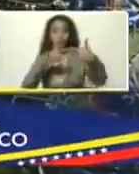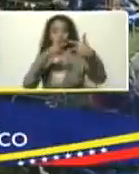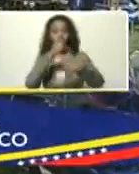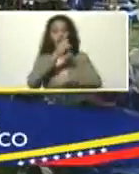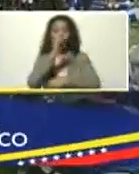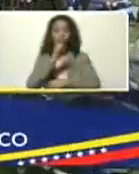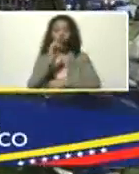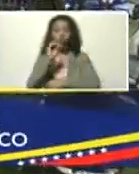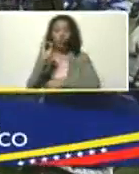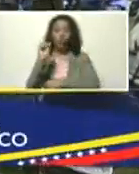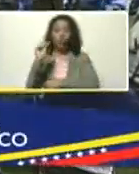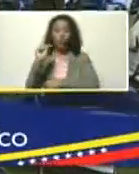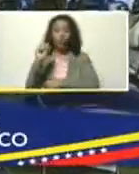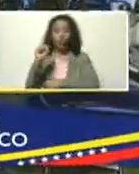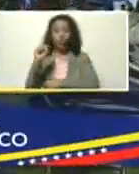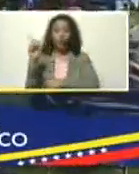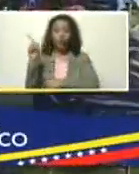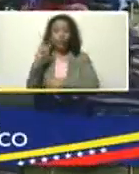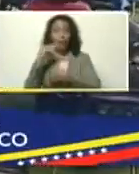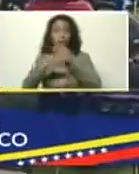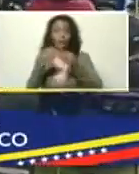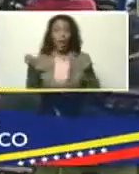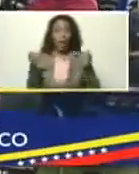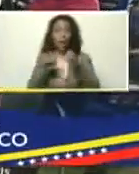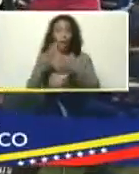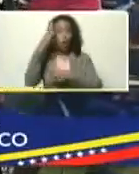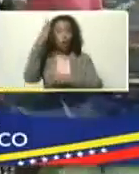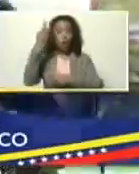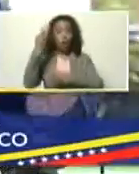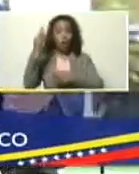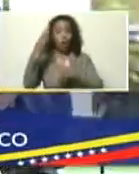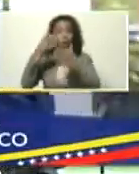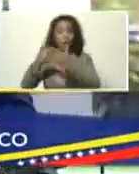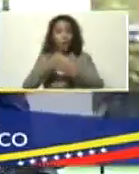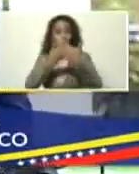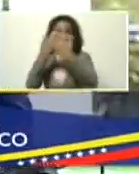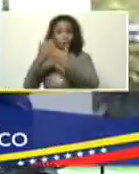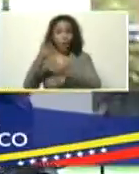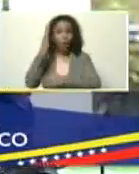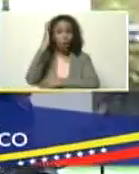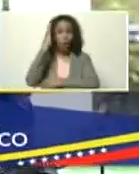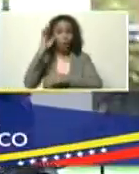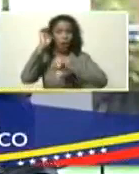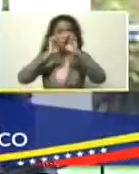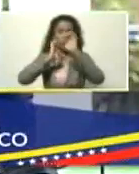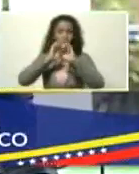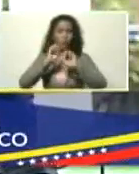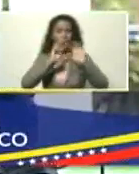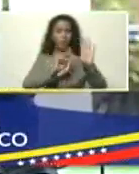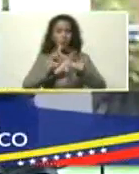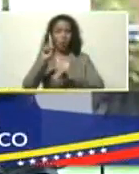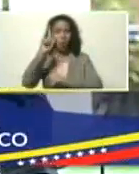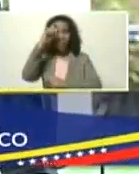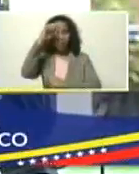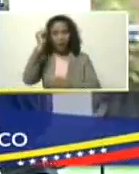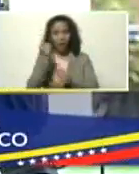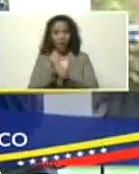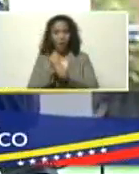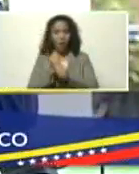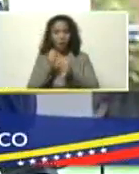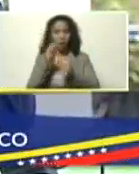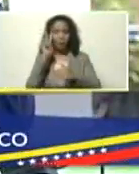De esto originó que el Consejo Académico del Congreso evaluara los 71 trabajos y